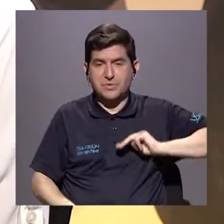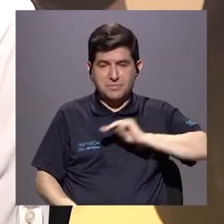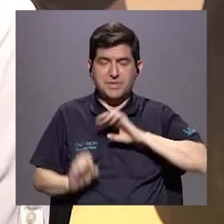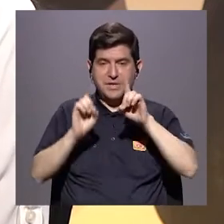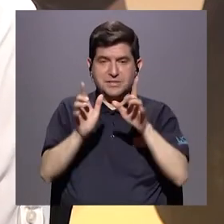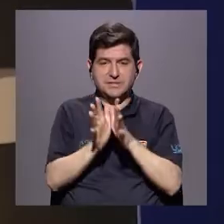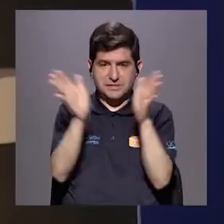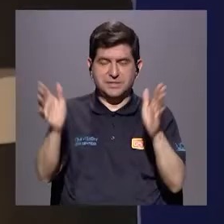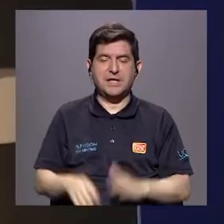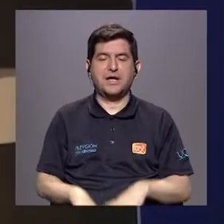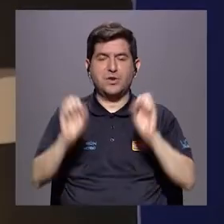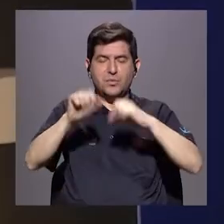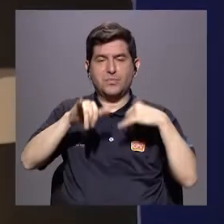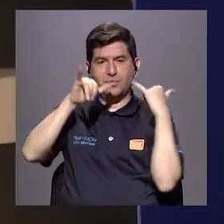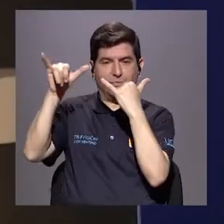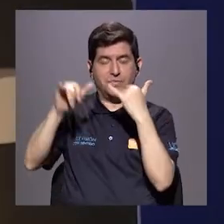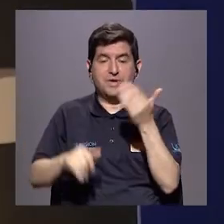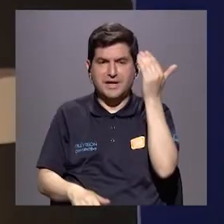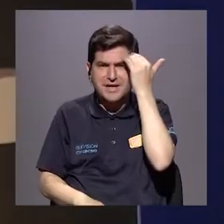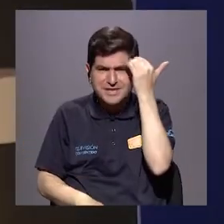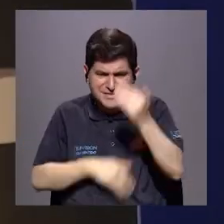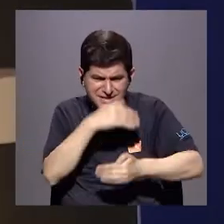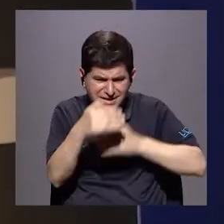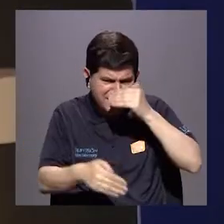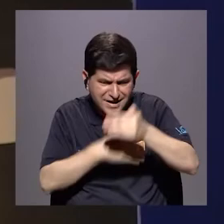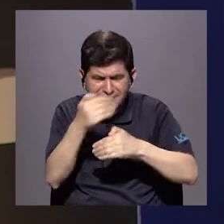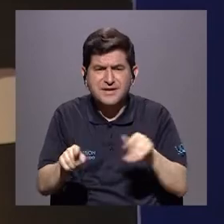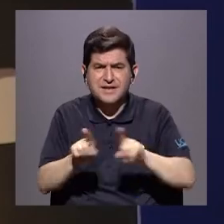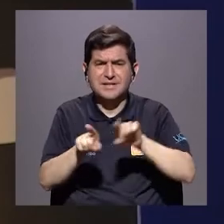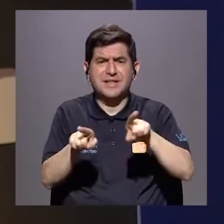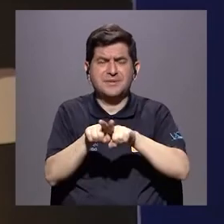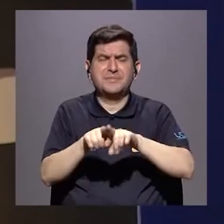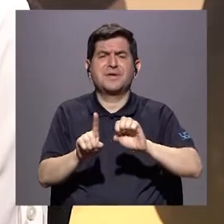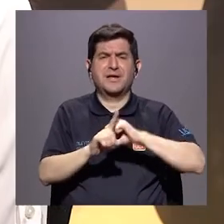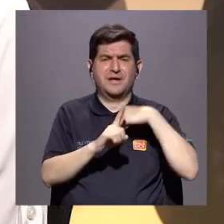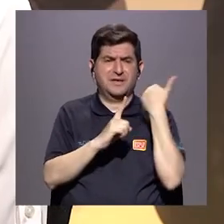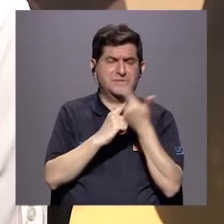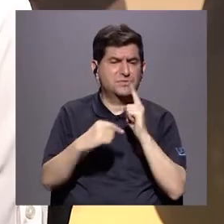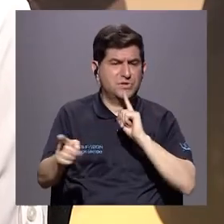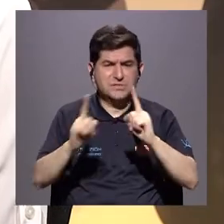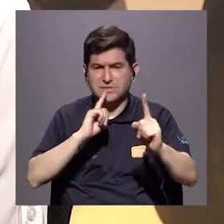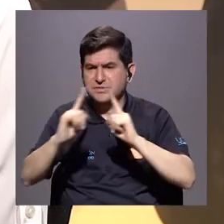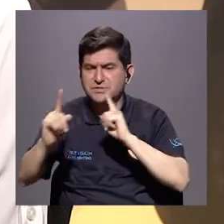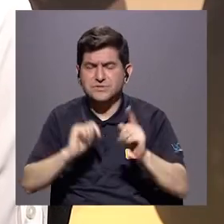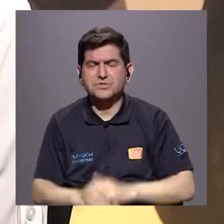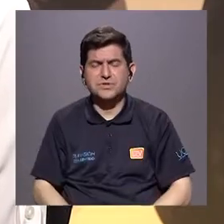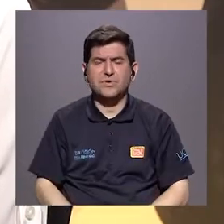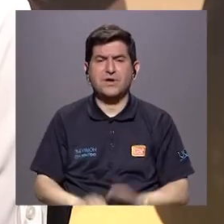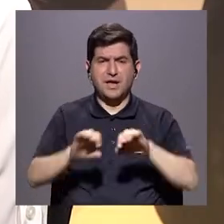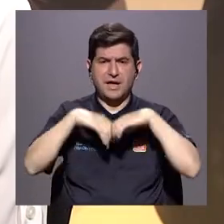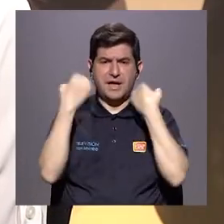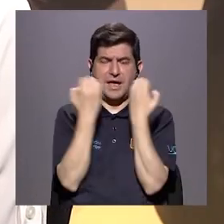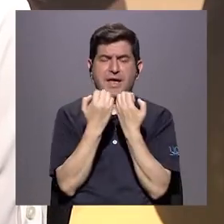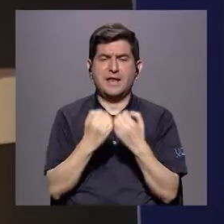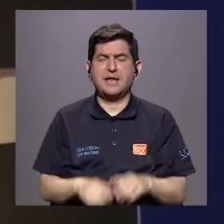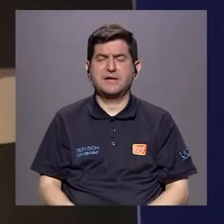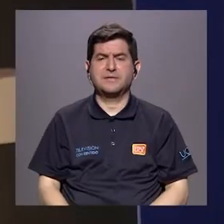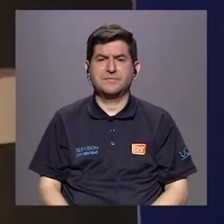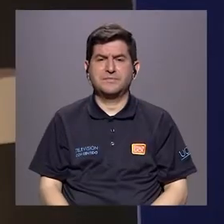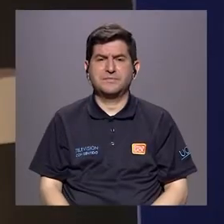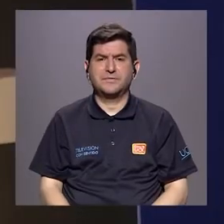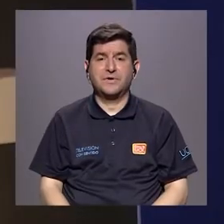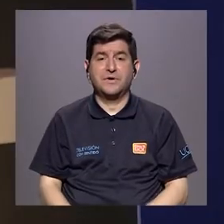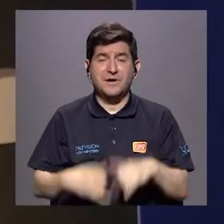este tipo de denuncias. Y de ahí la importancia de conocer este protocolo, socializar entre el equipo docente este protocolo. Ana Lorena,